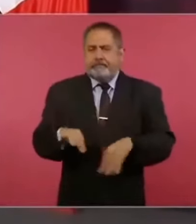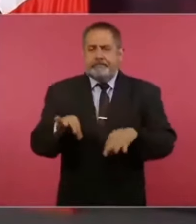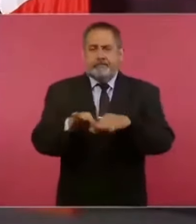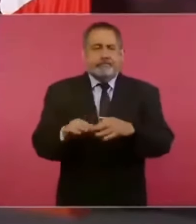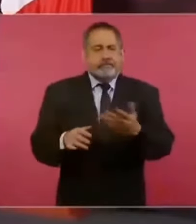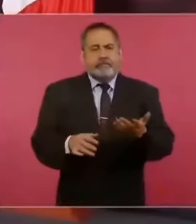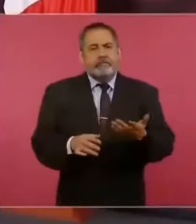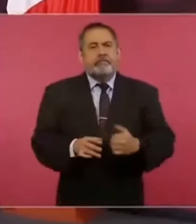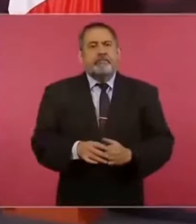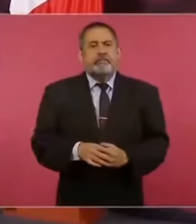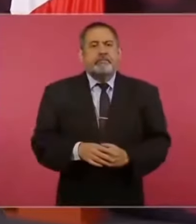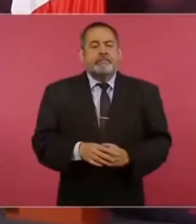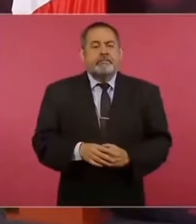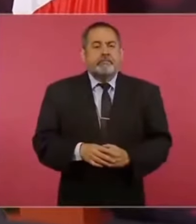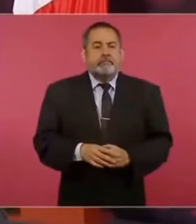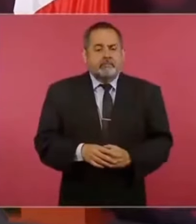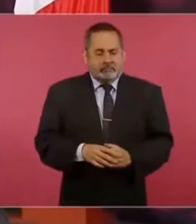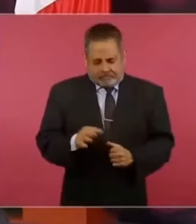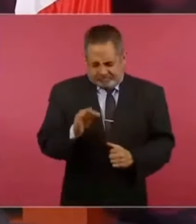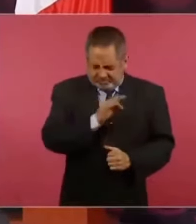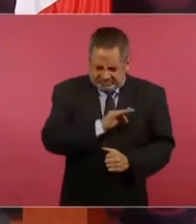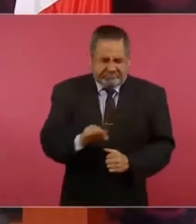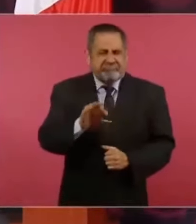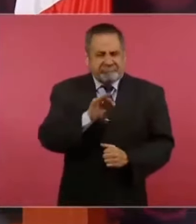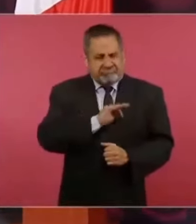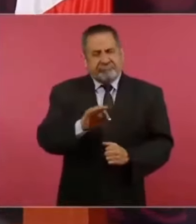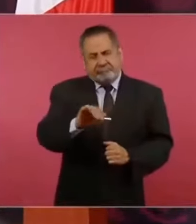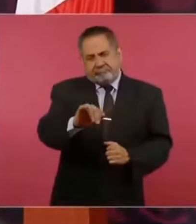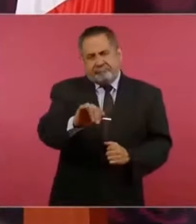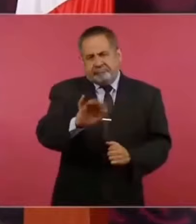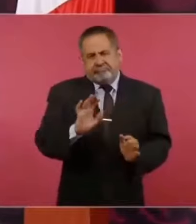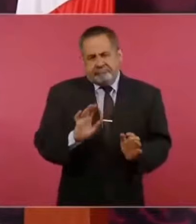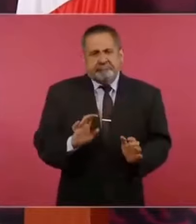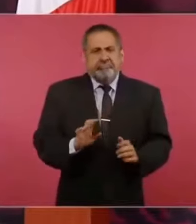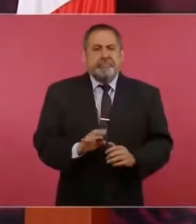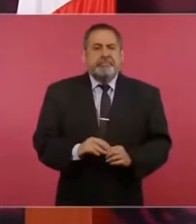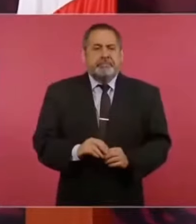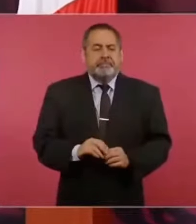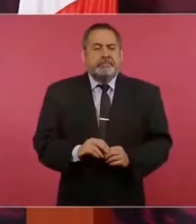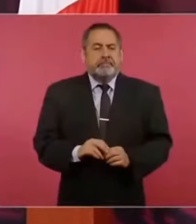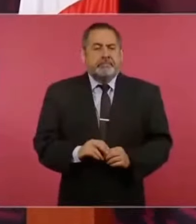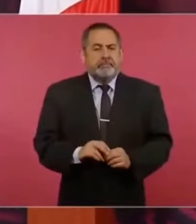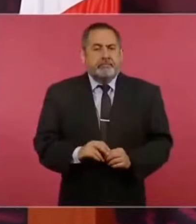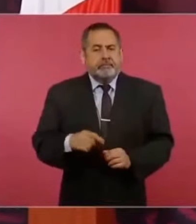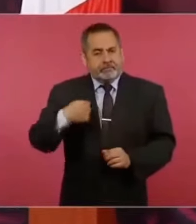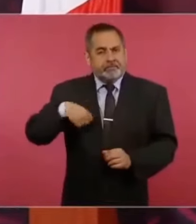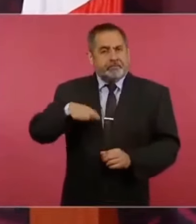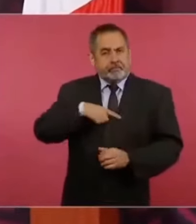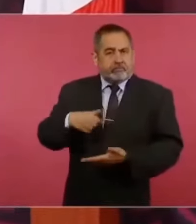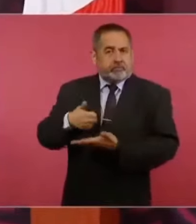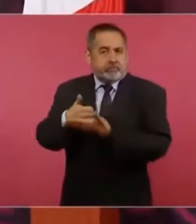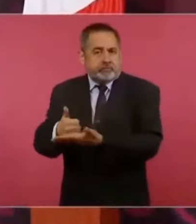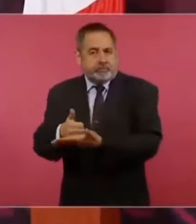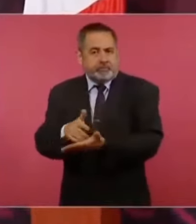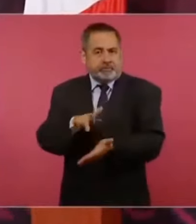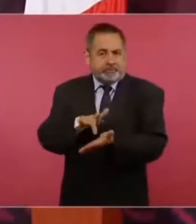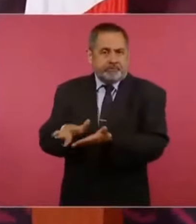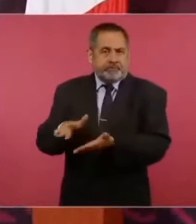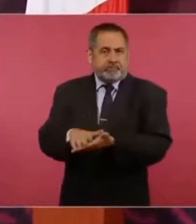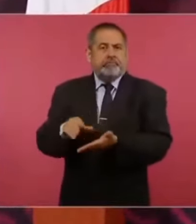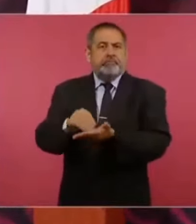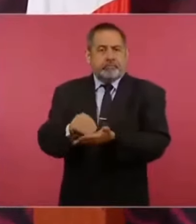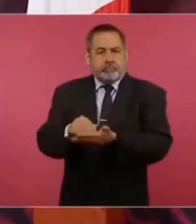Entonces, sí, se puede. Y nosotros estamos ayudando y vamos a seguirlo haciendo.